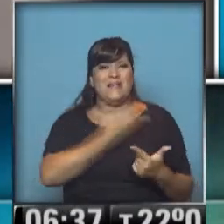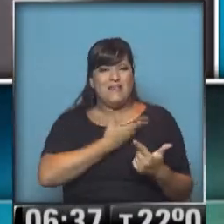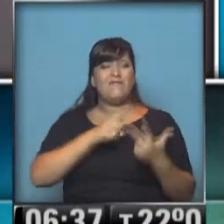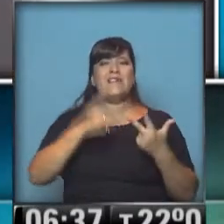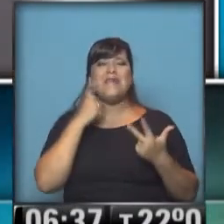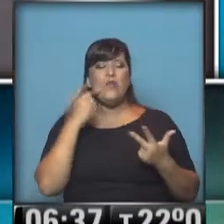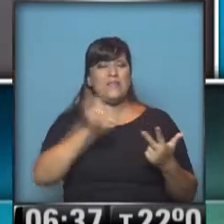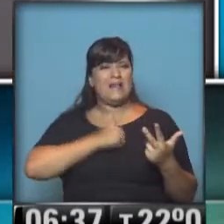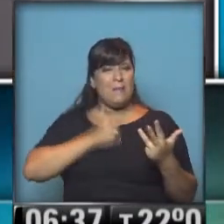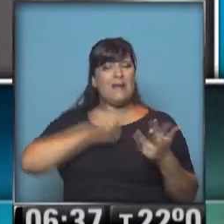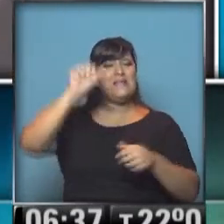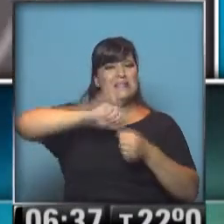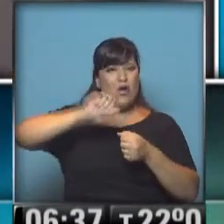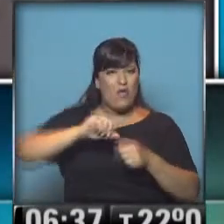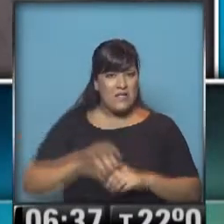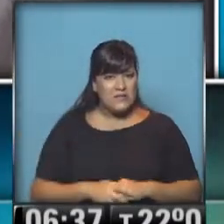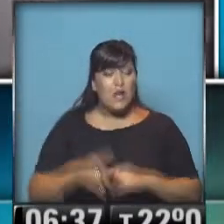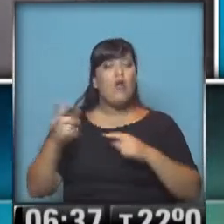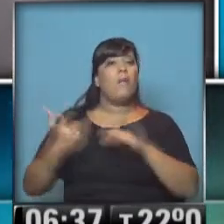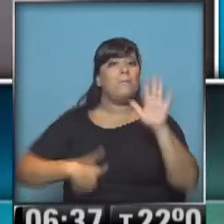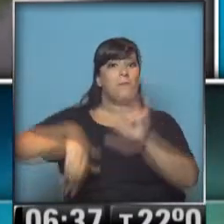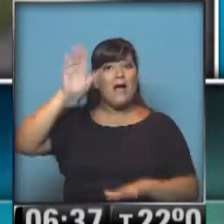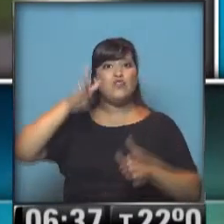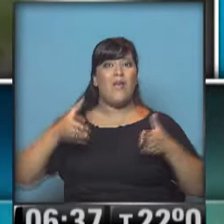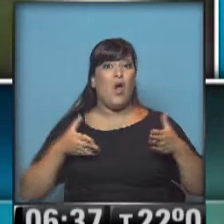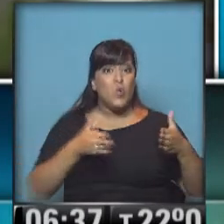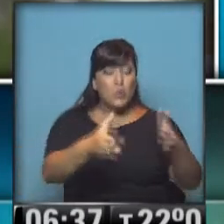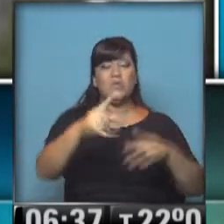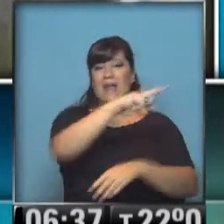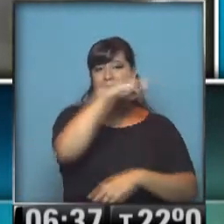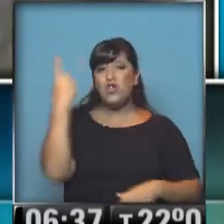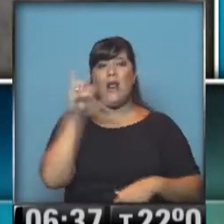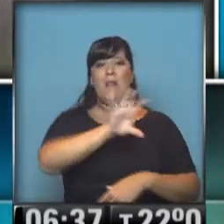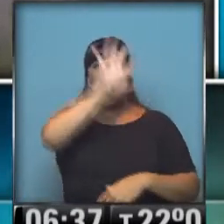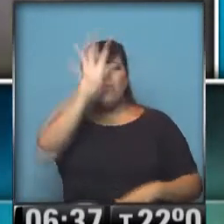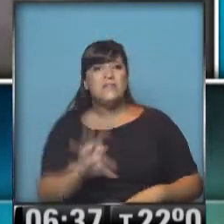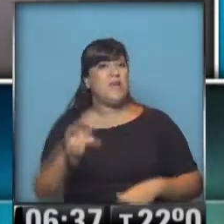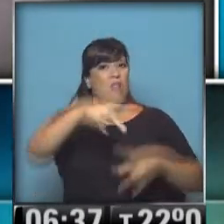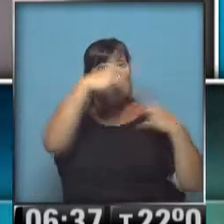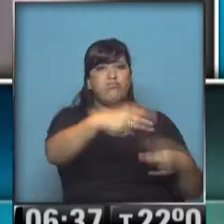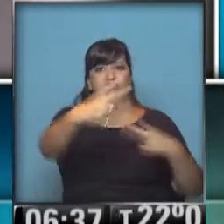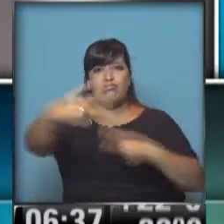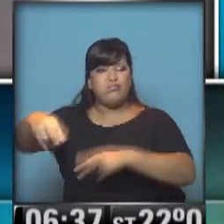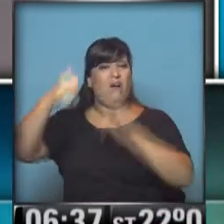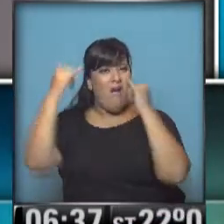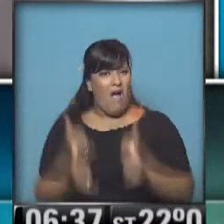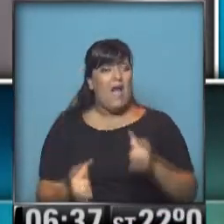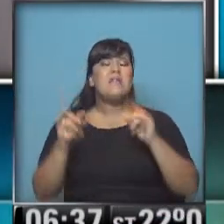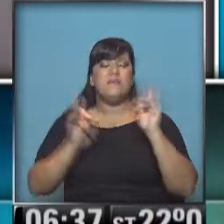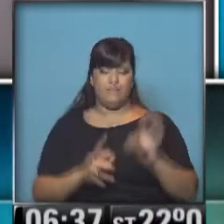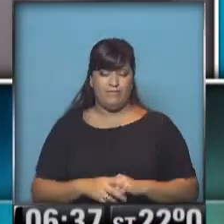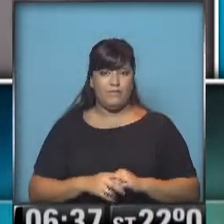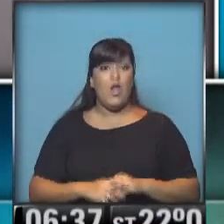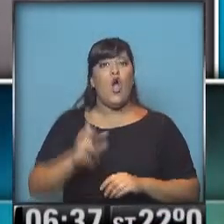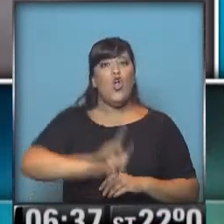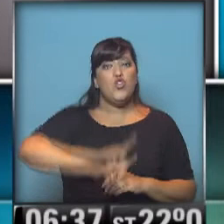Luis, Catamarca y Santiago del Estero, donde la mayoría de las rutas provinciales y nacionales sufren cortes totales o parciales. En el norte